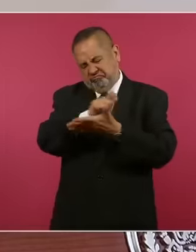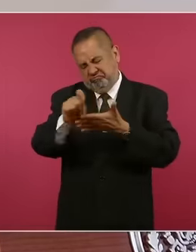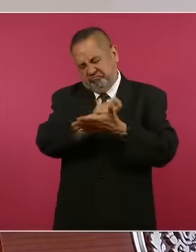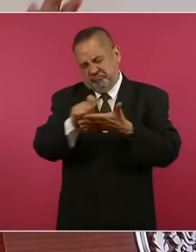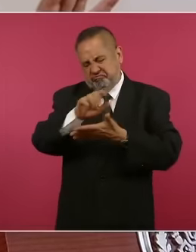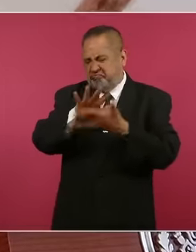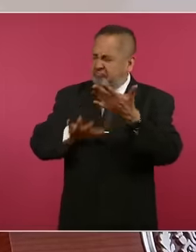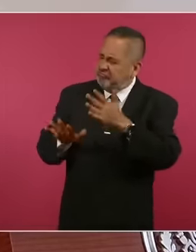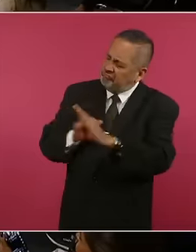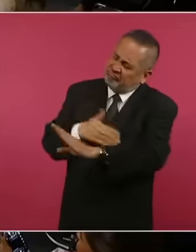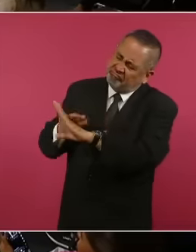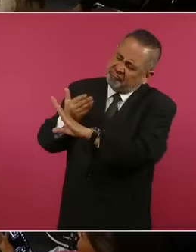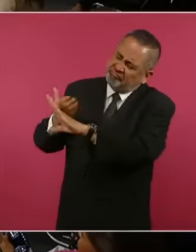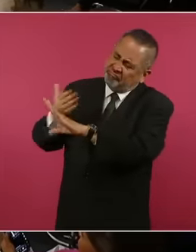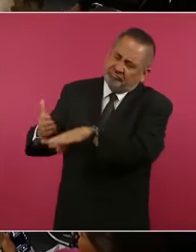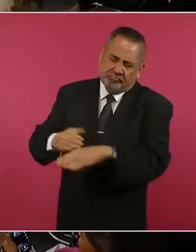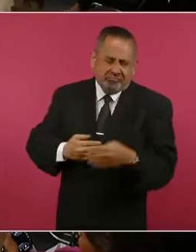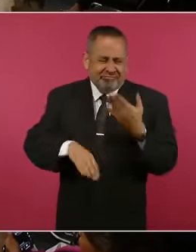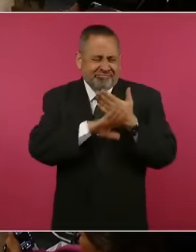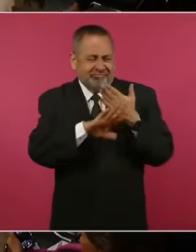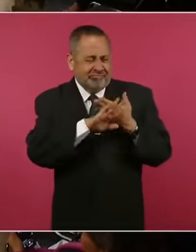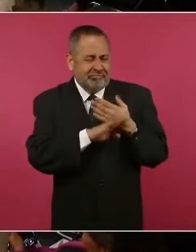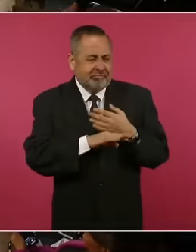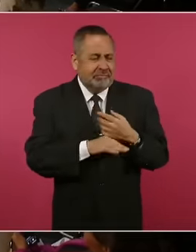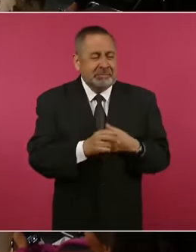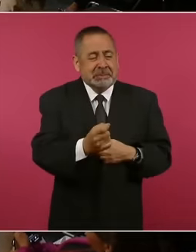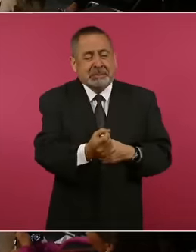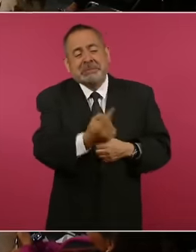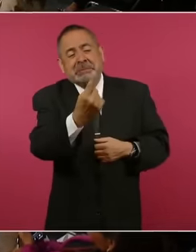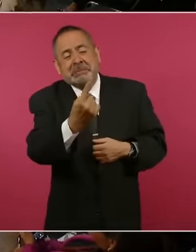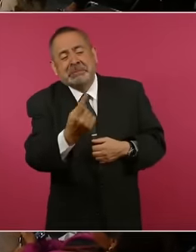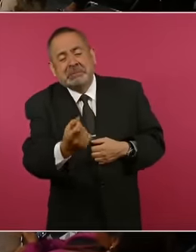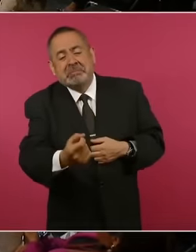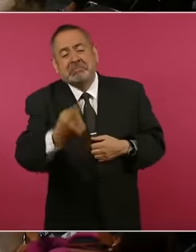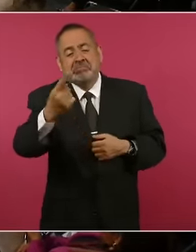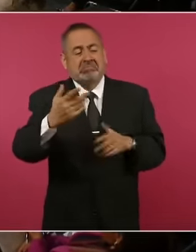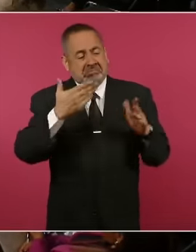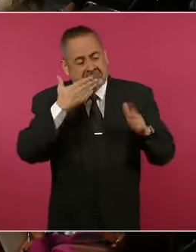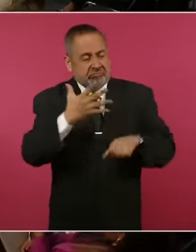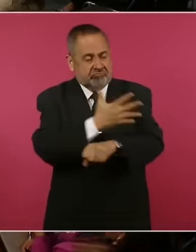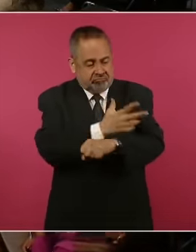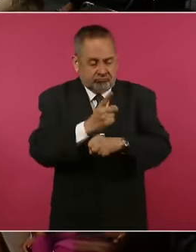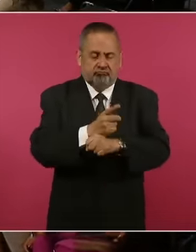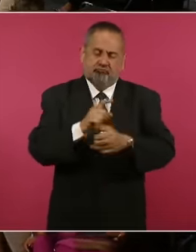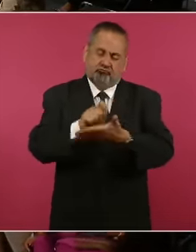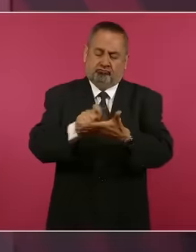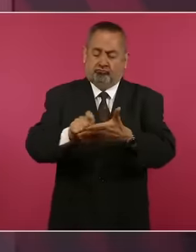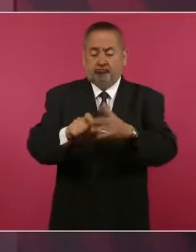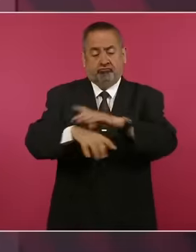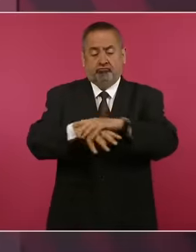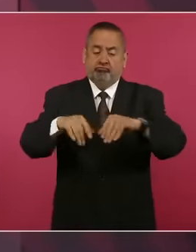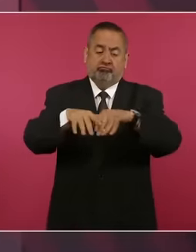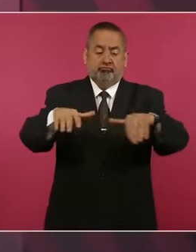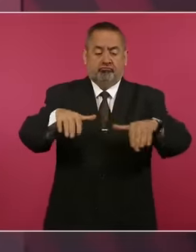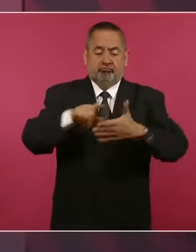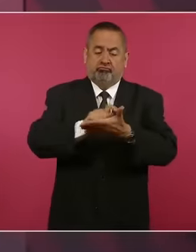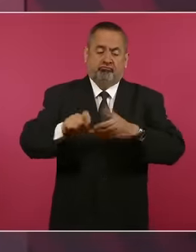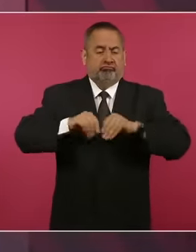con rosas excepciones. Está muy difícil encontrar un escritor en un periódico